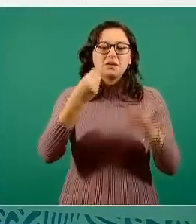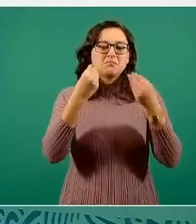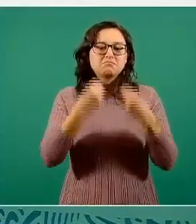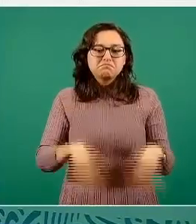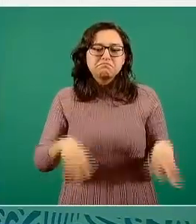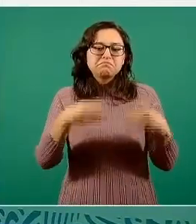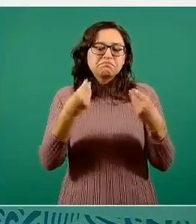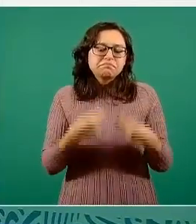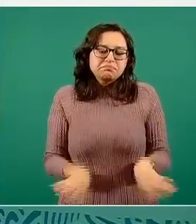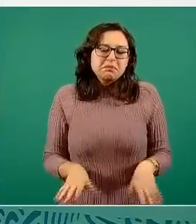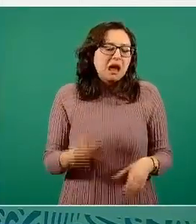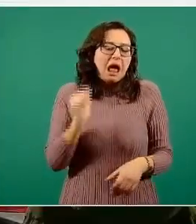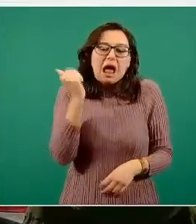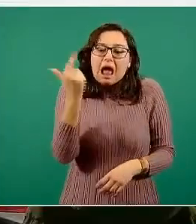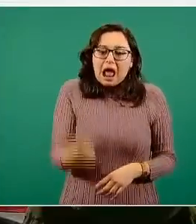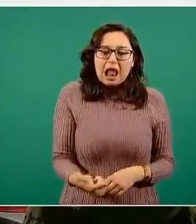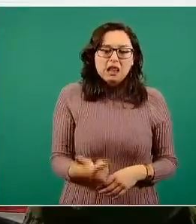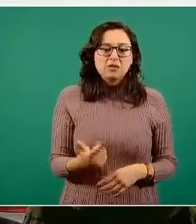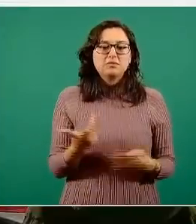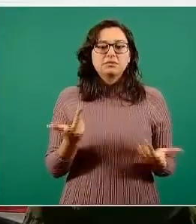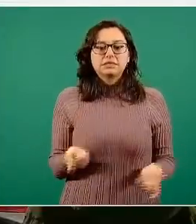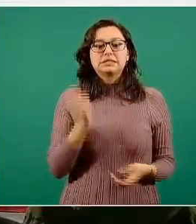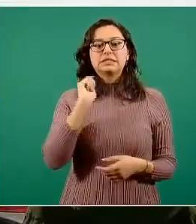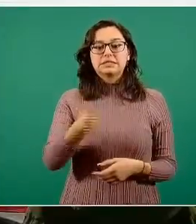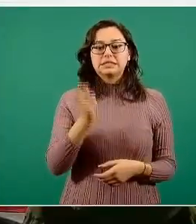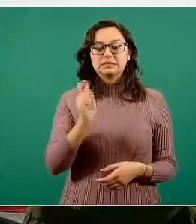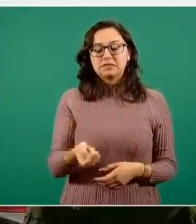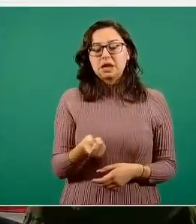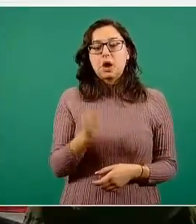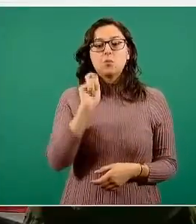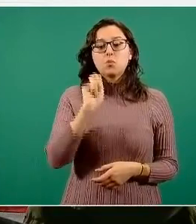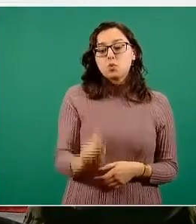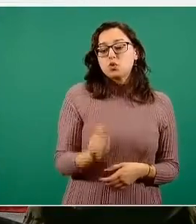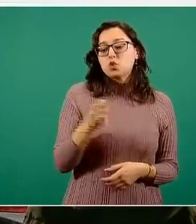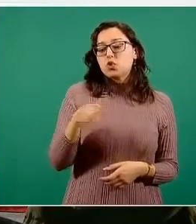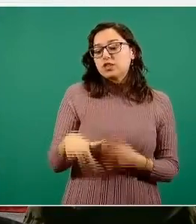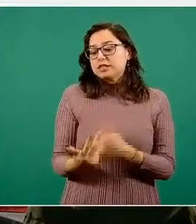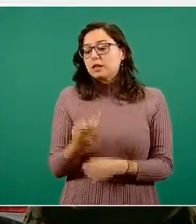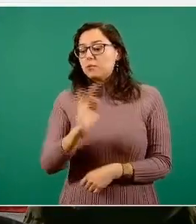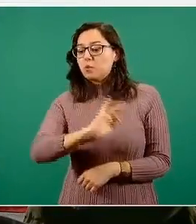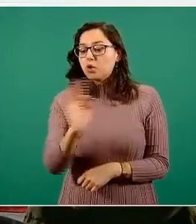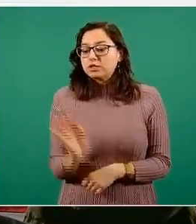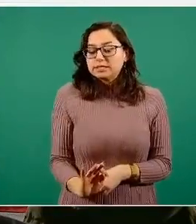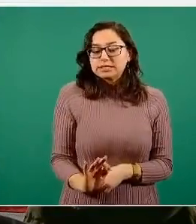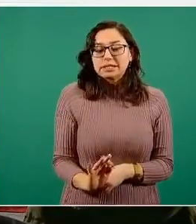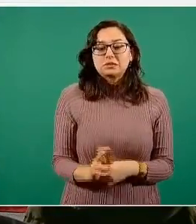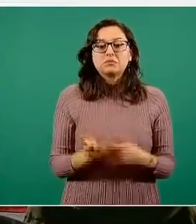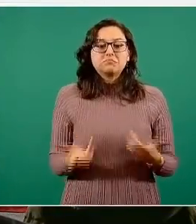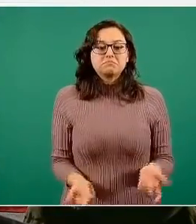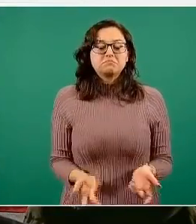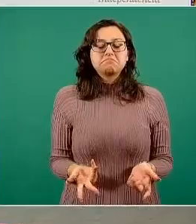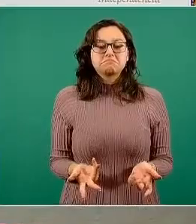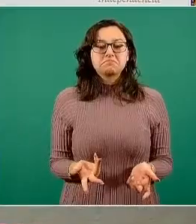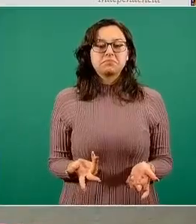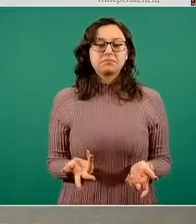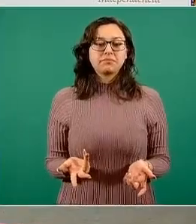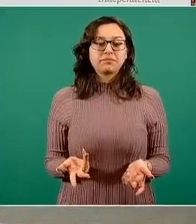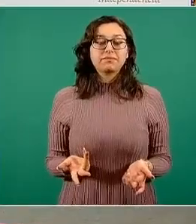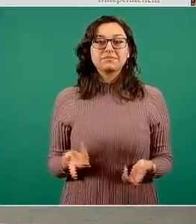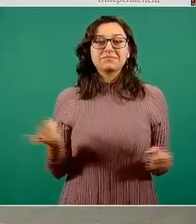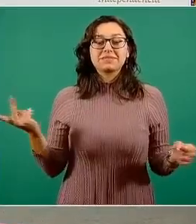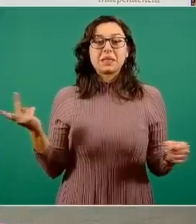trece por ciento. Esto es trece por cada diez mil dosis que se ponen. Y lo que llama la atención es porque